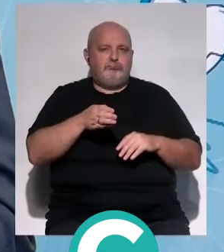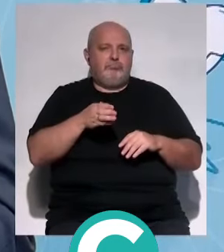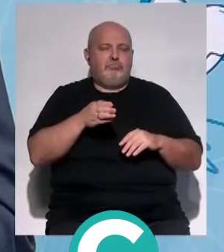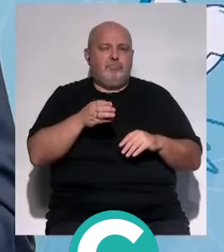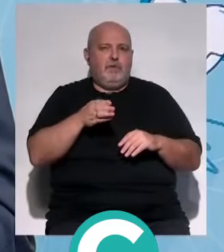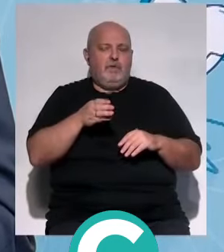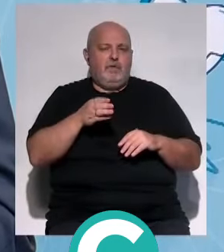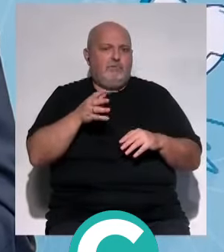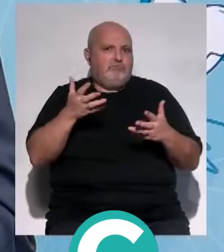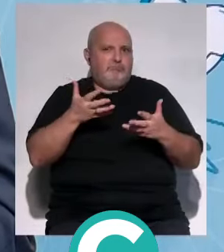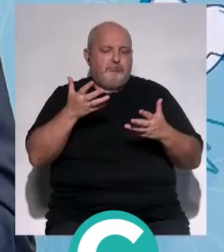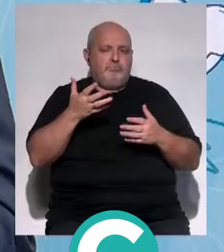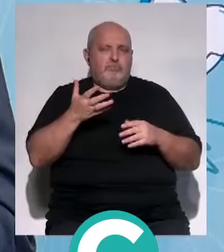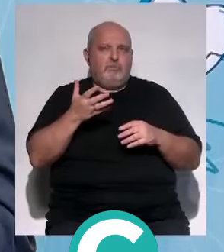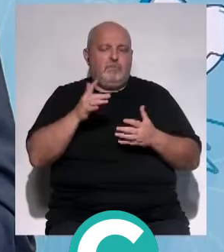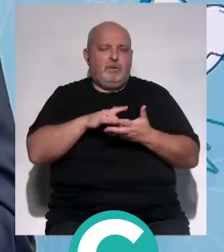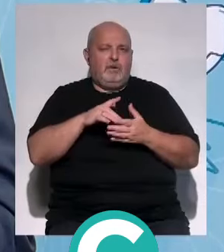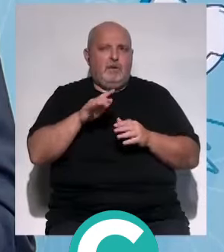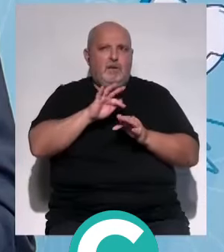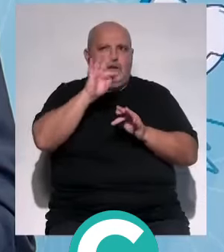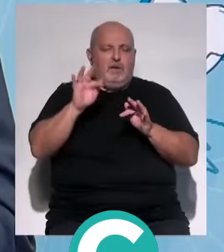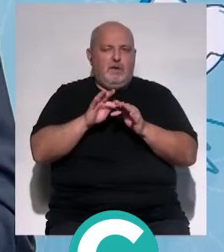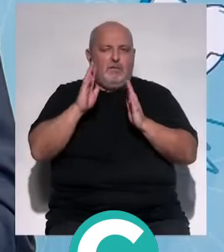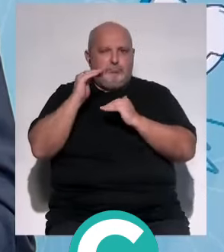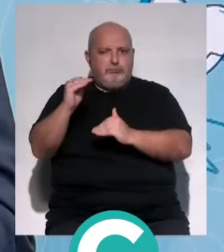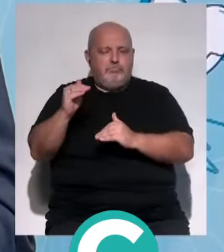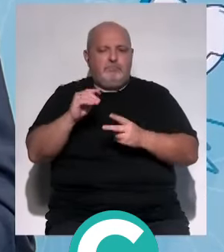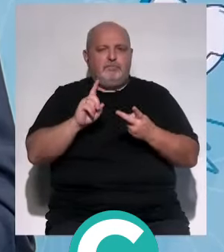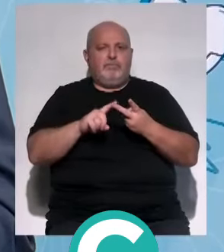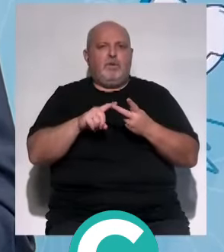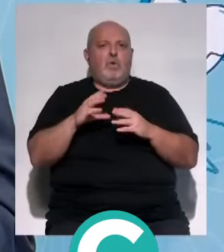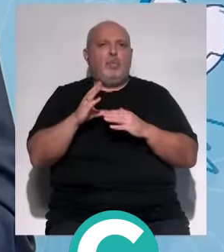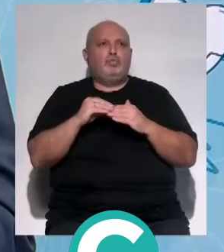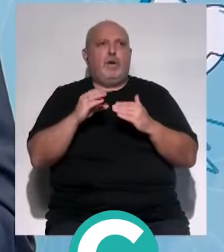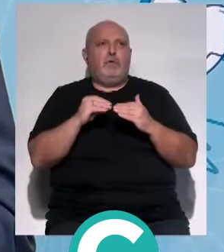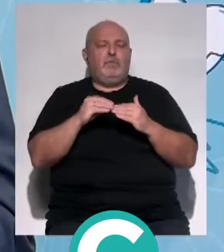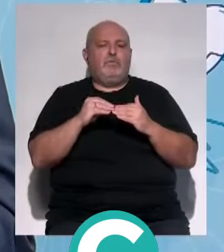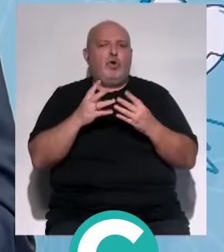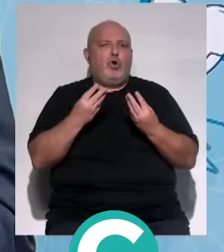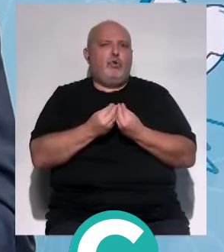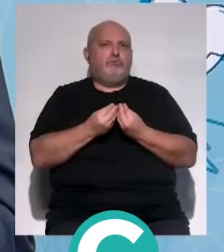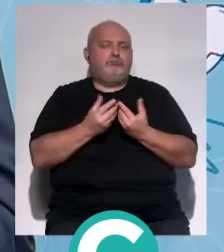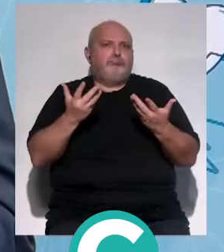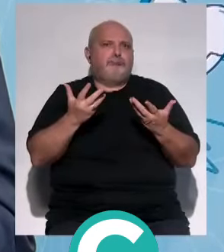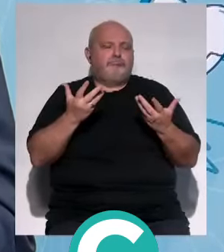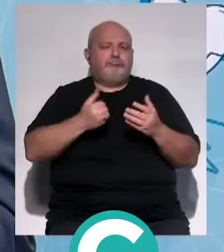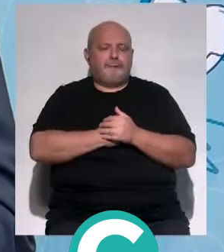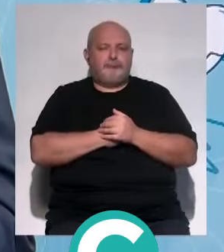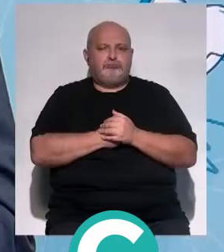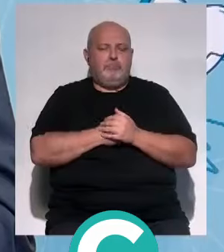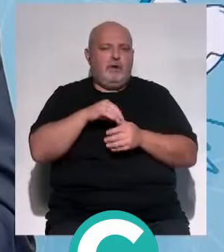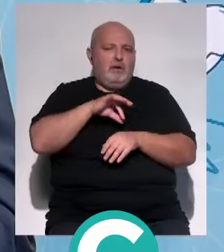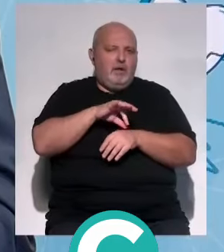pediatras continuamente allí presencial, hasta el paciente que llega más